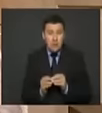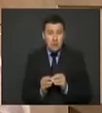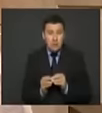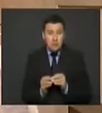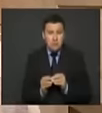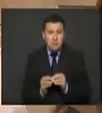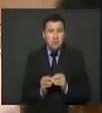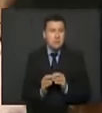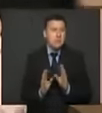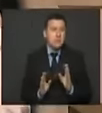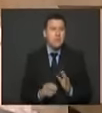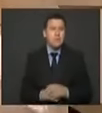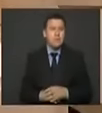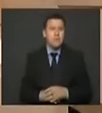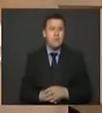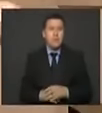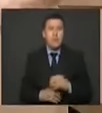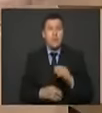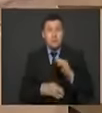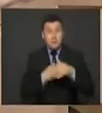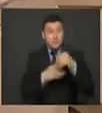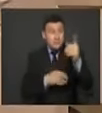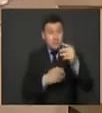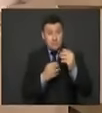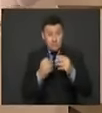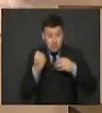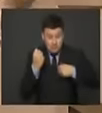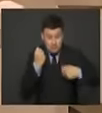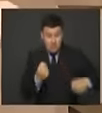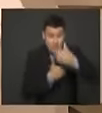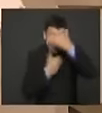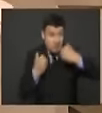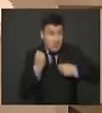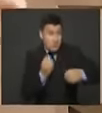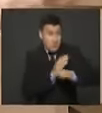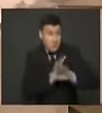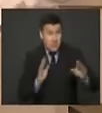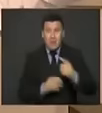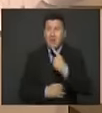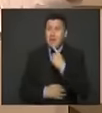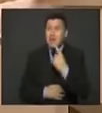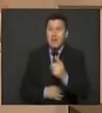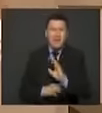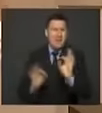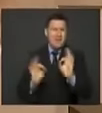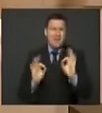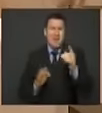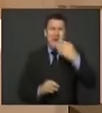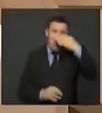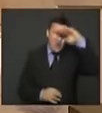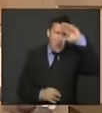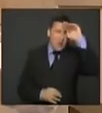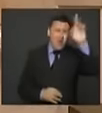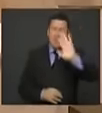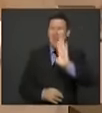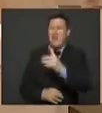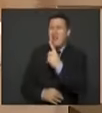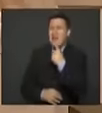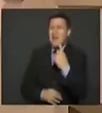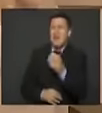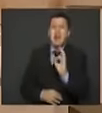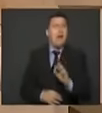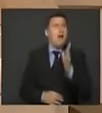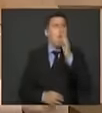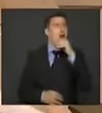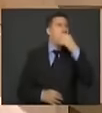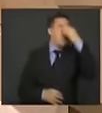lo que llamamos posconflicto que no es desmovilizar a los FARC aquí no estamos hablando de nada que esté en La Habana que no nos vengan con el cuento de que como no